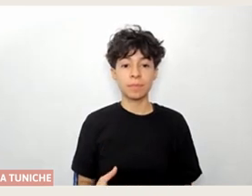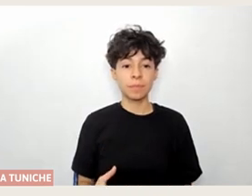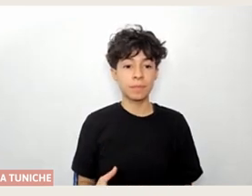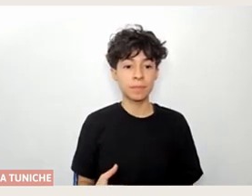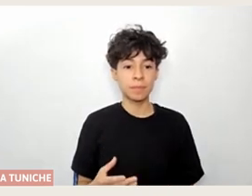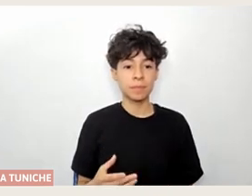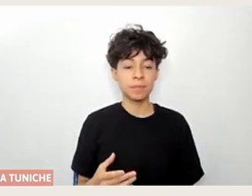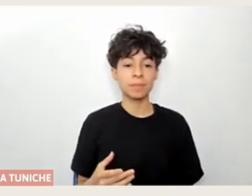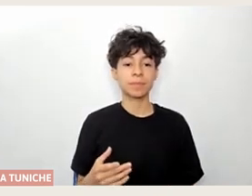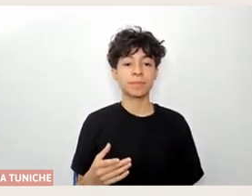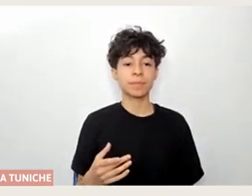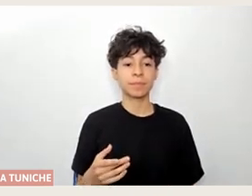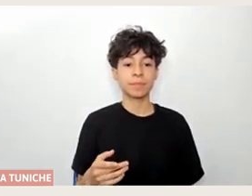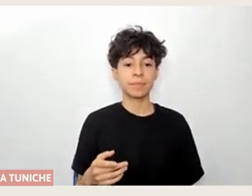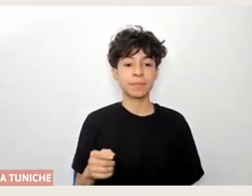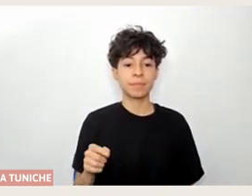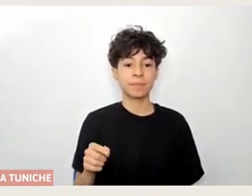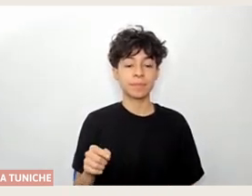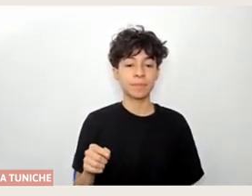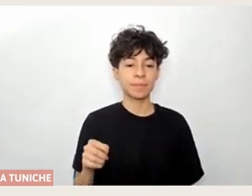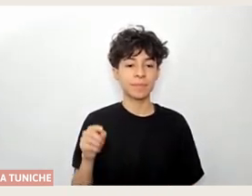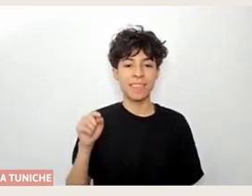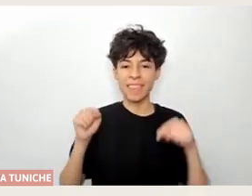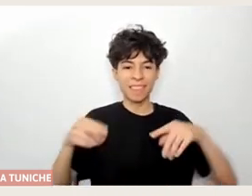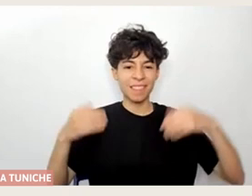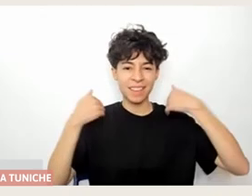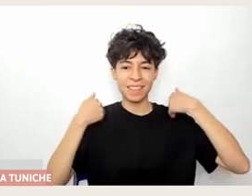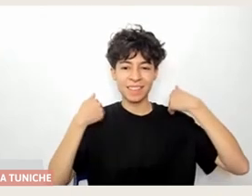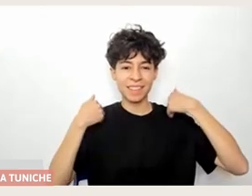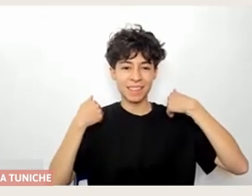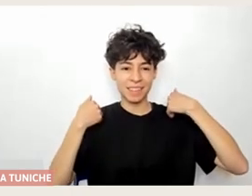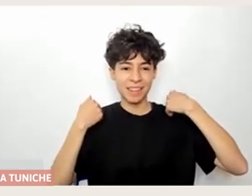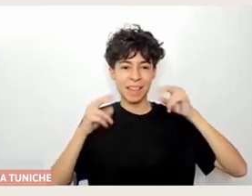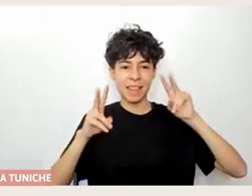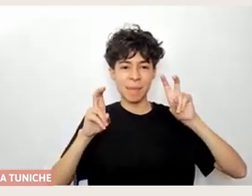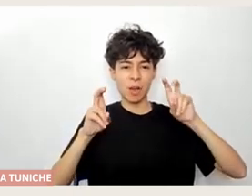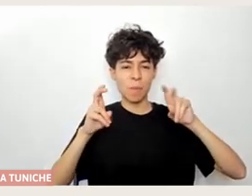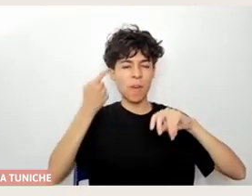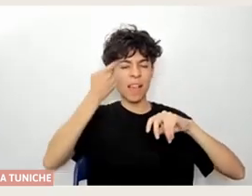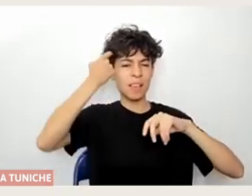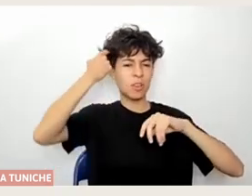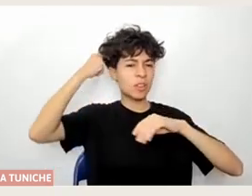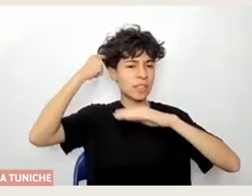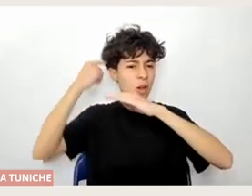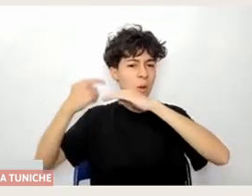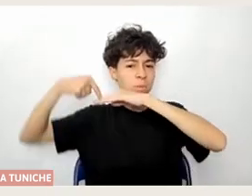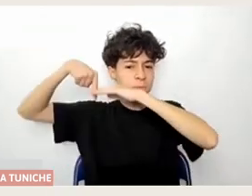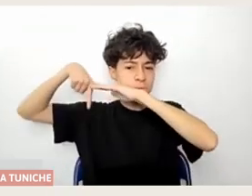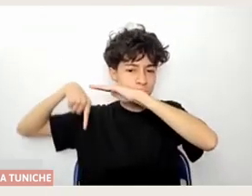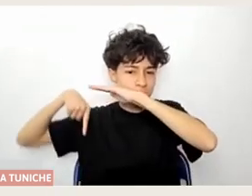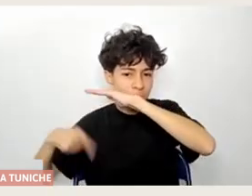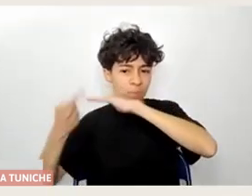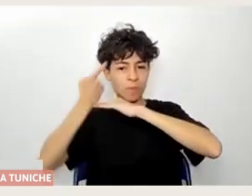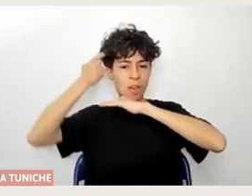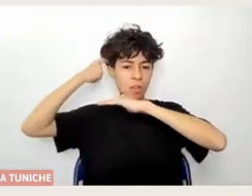porque activa ahí algo que tiene que ver con el inconsciente y eso esa